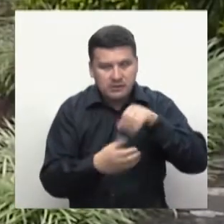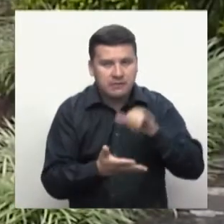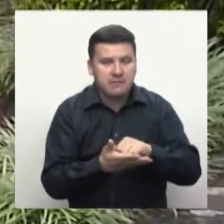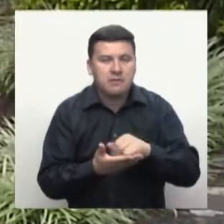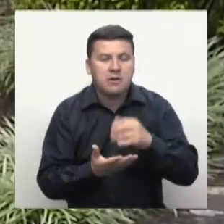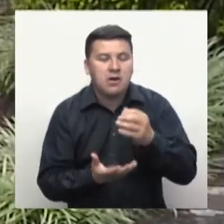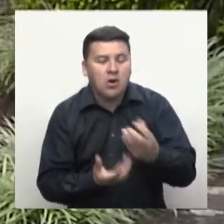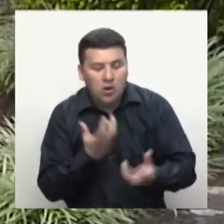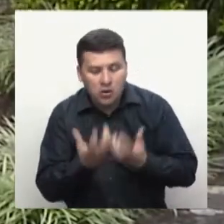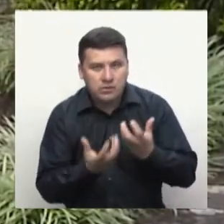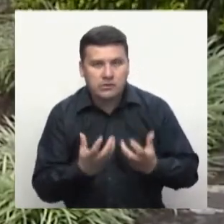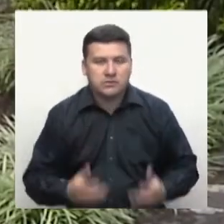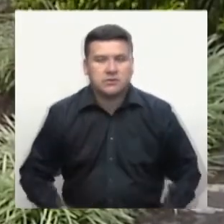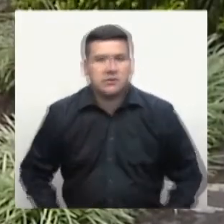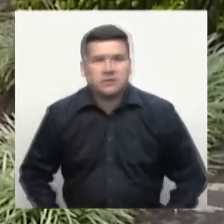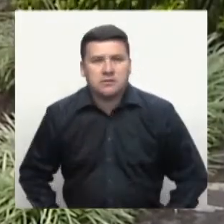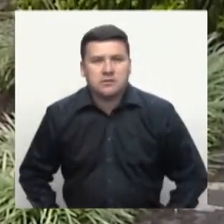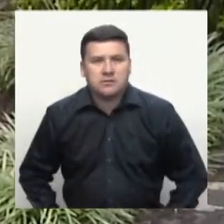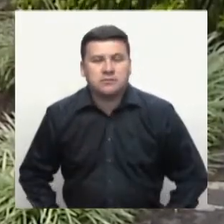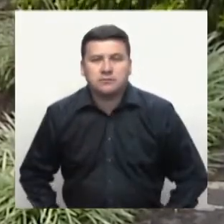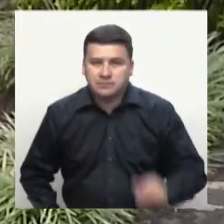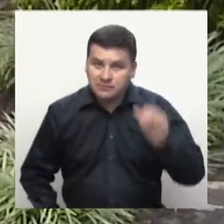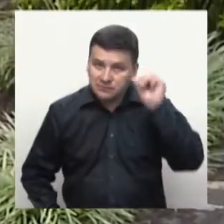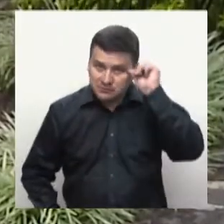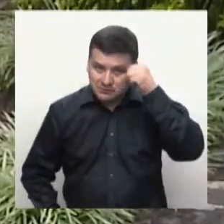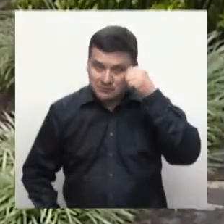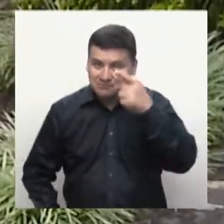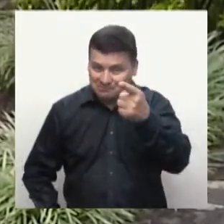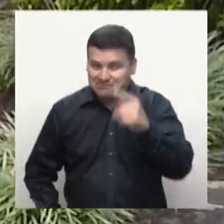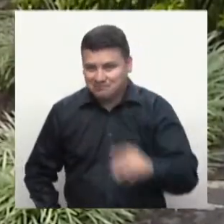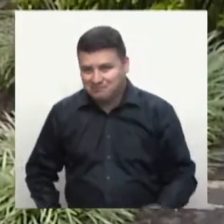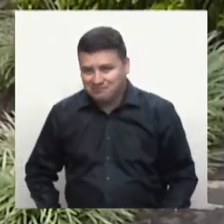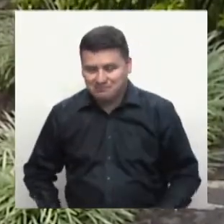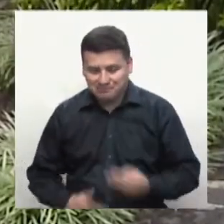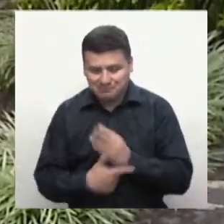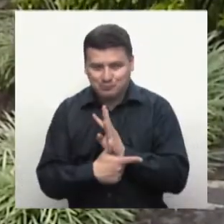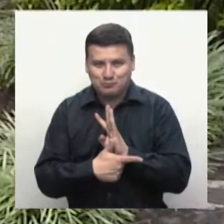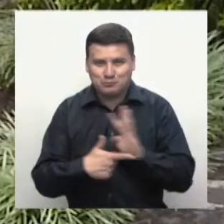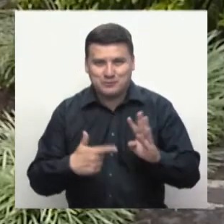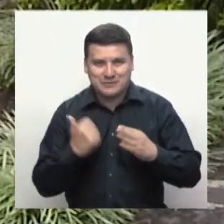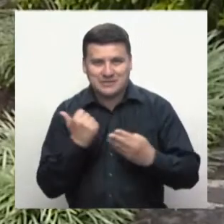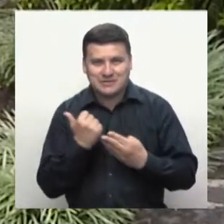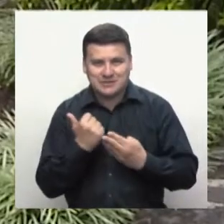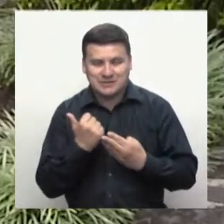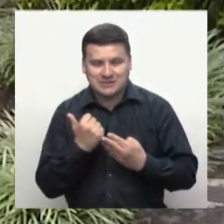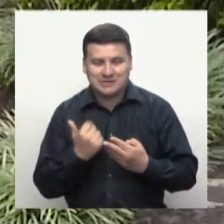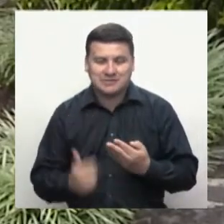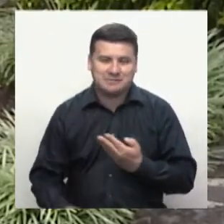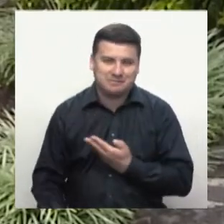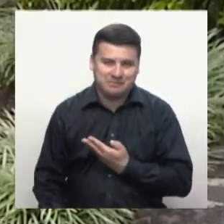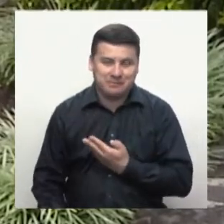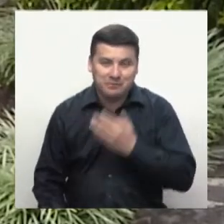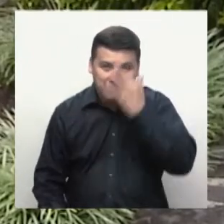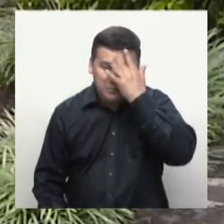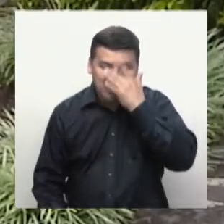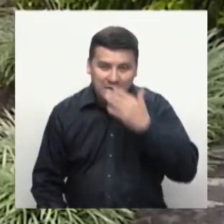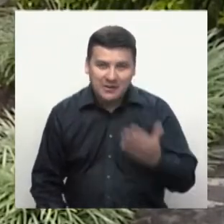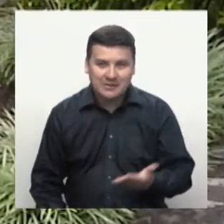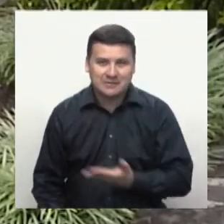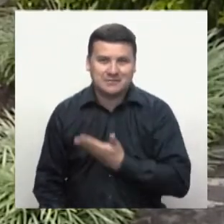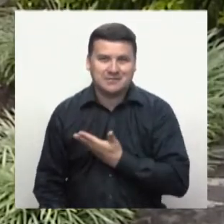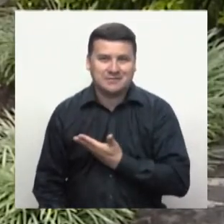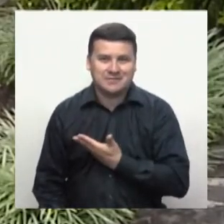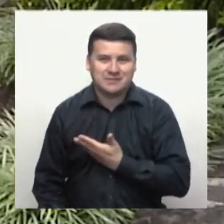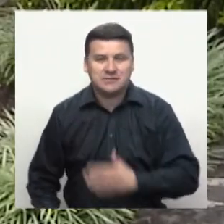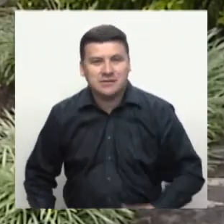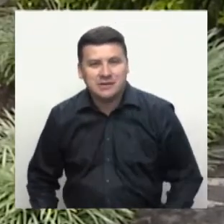Le recordamos que nos pueden seguir a través de www.sena.edu.co, en Facebook como SENA Espacio Comunica y en Twitter